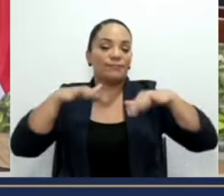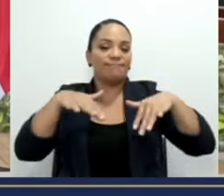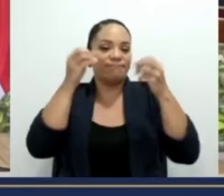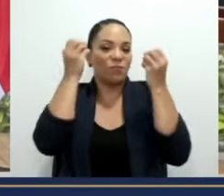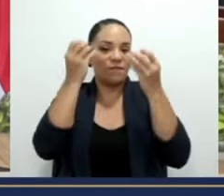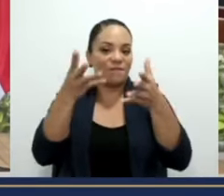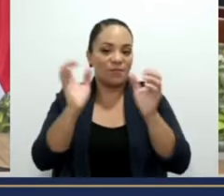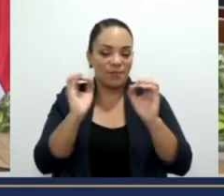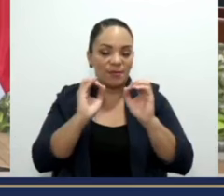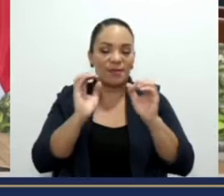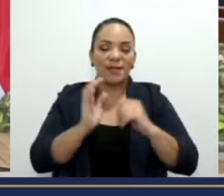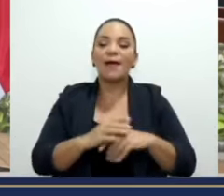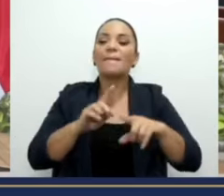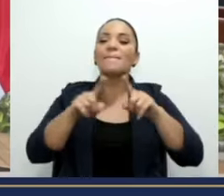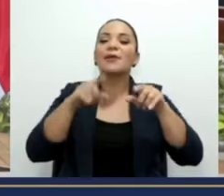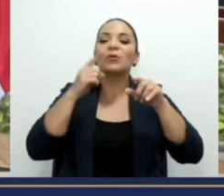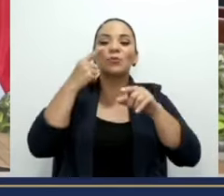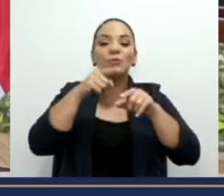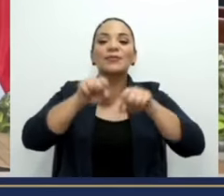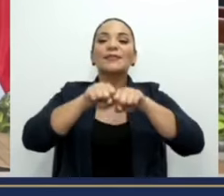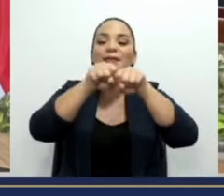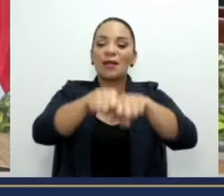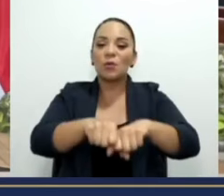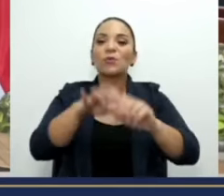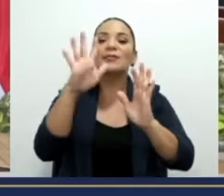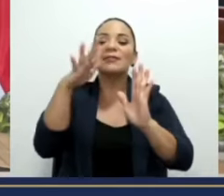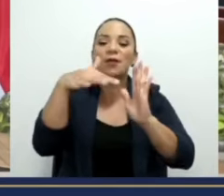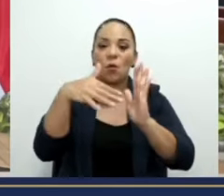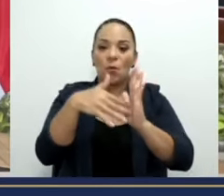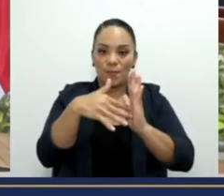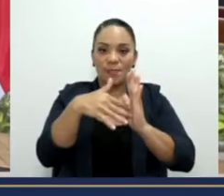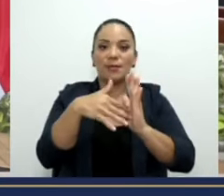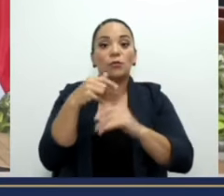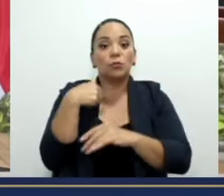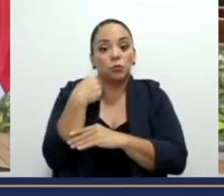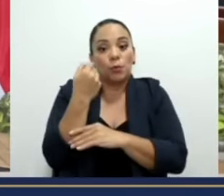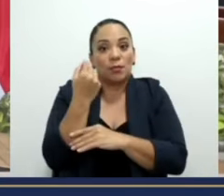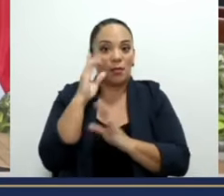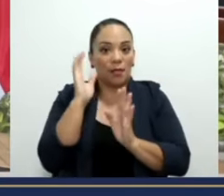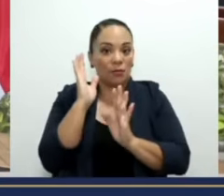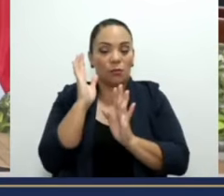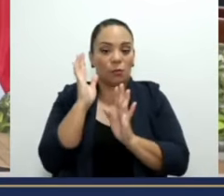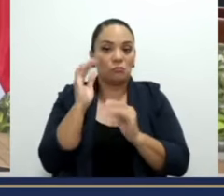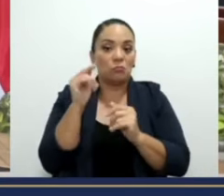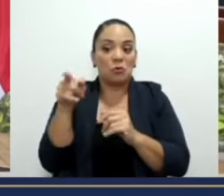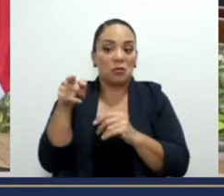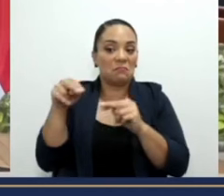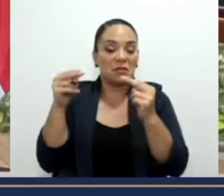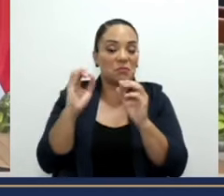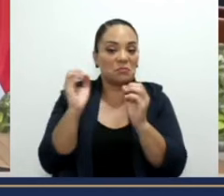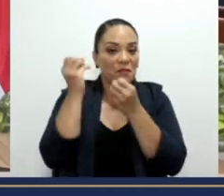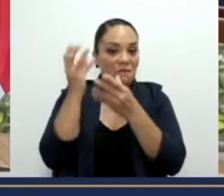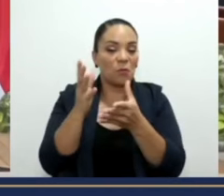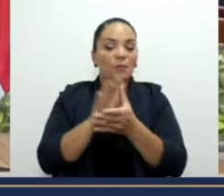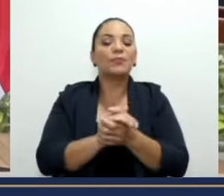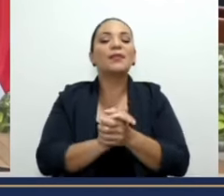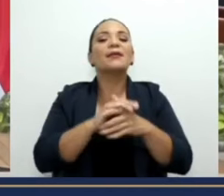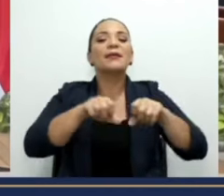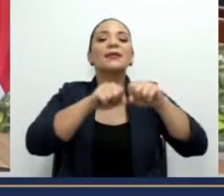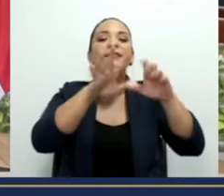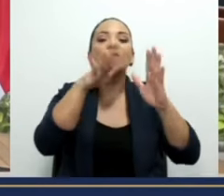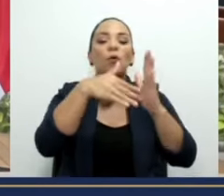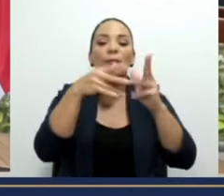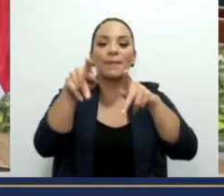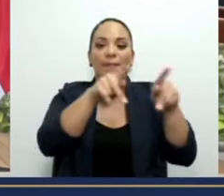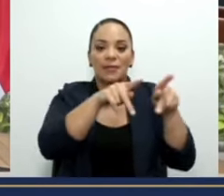nada, se graduaron 5 mil, o entiendo que no reportó absolutamente nada, se graduaron 5 mil personas